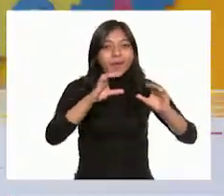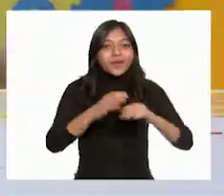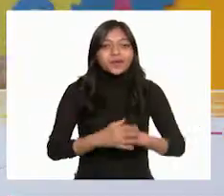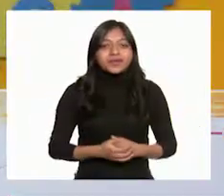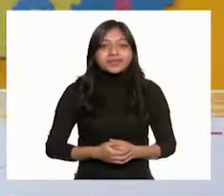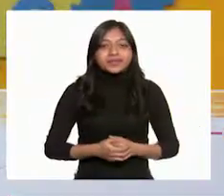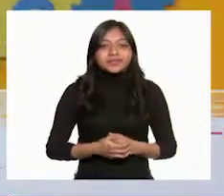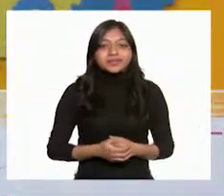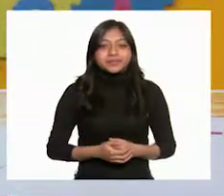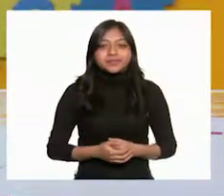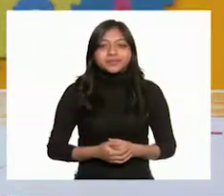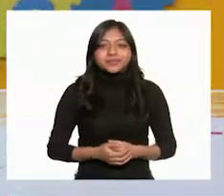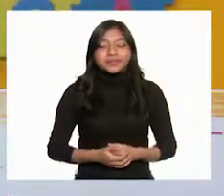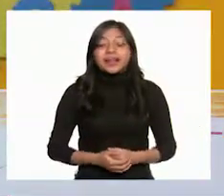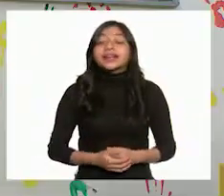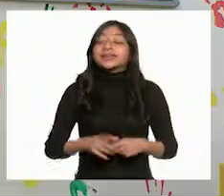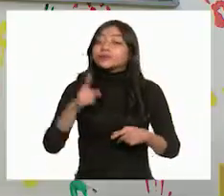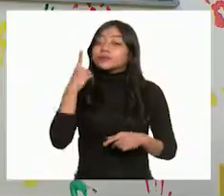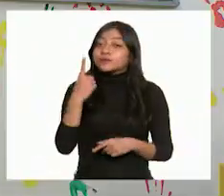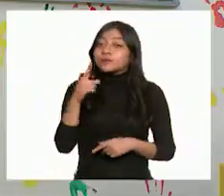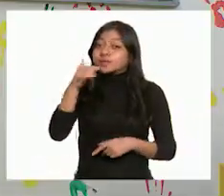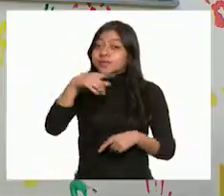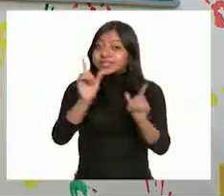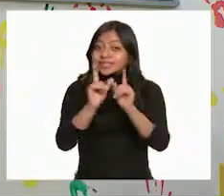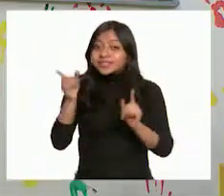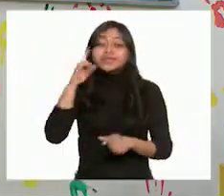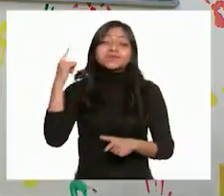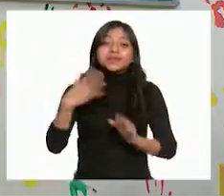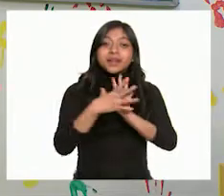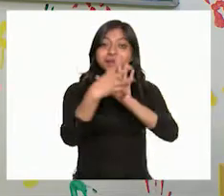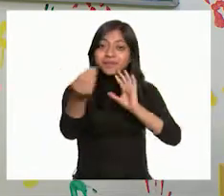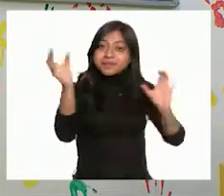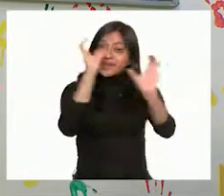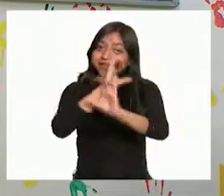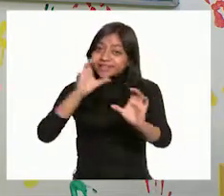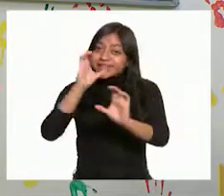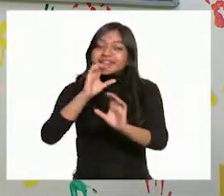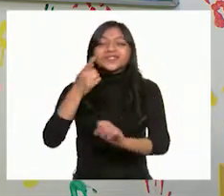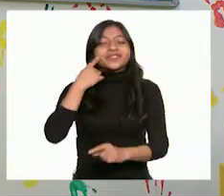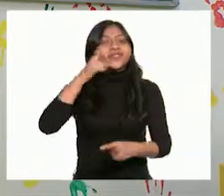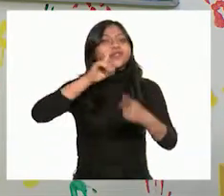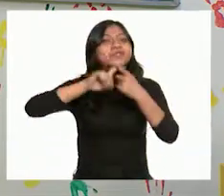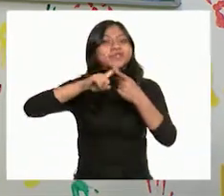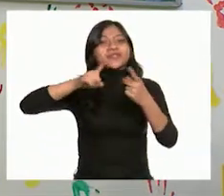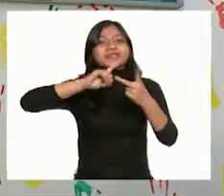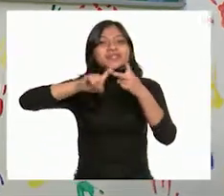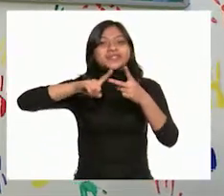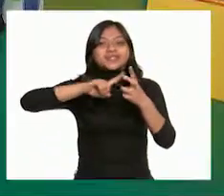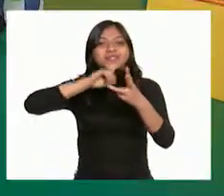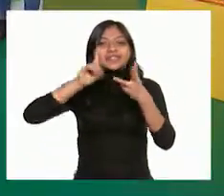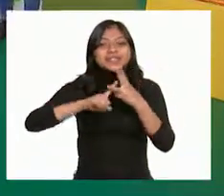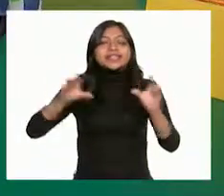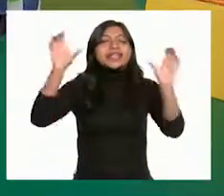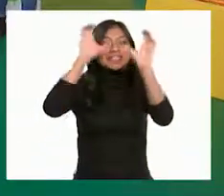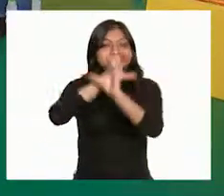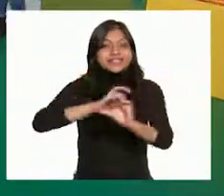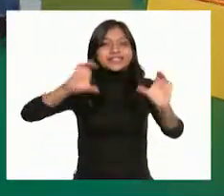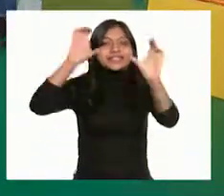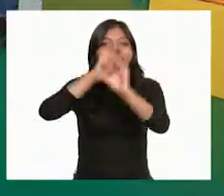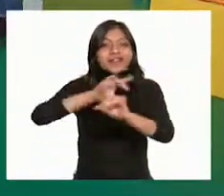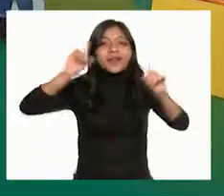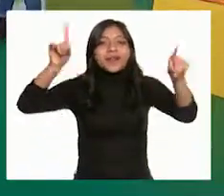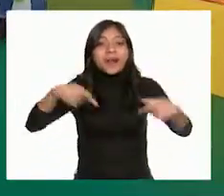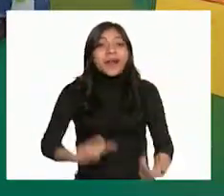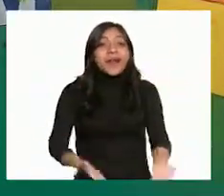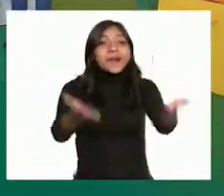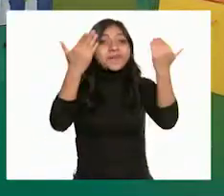maestra. Empecemos. ¿Listos? ¿Listos? Una, dos, tres. Vamos